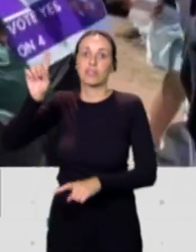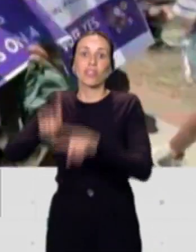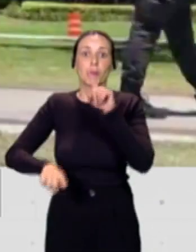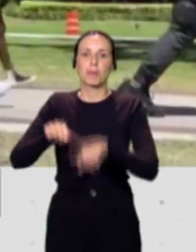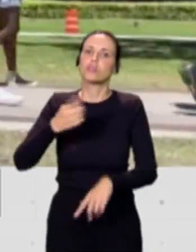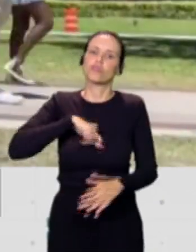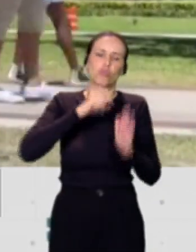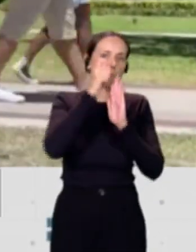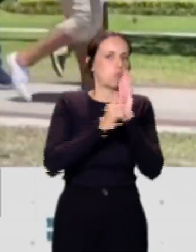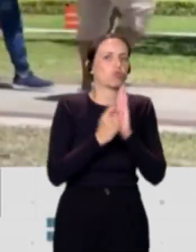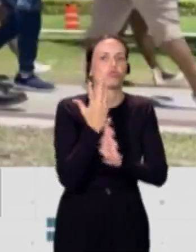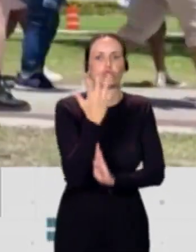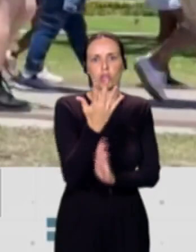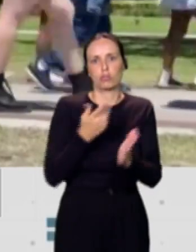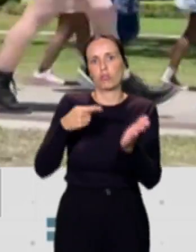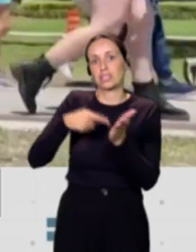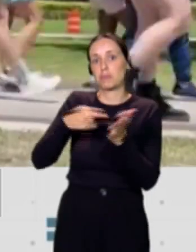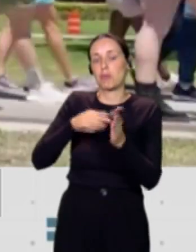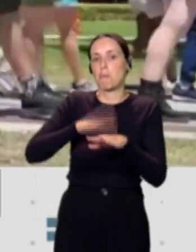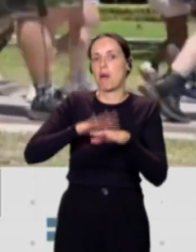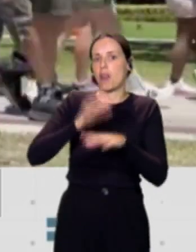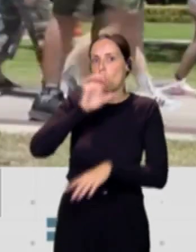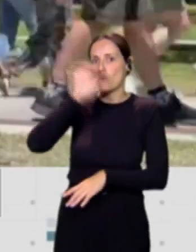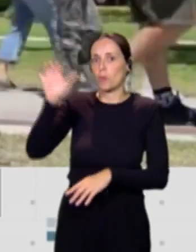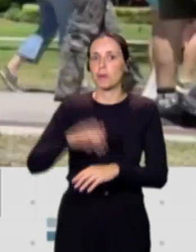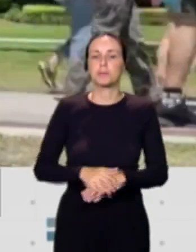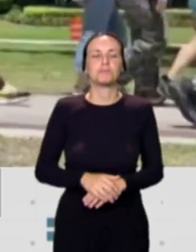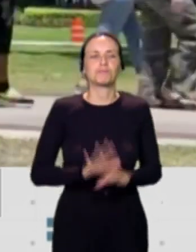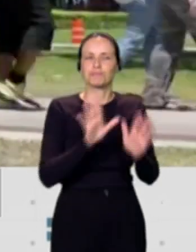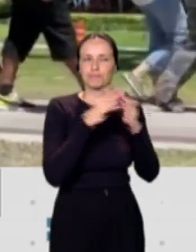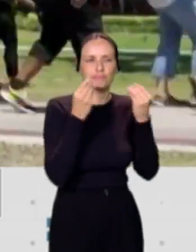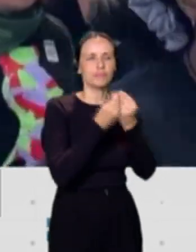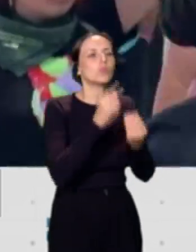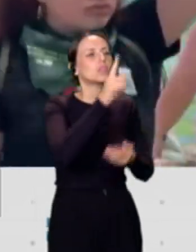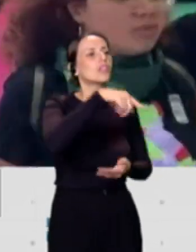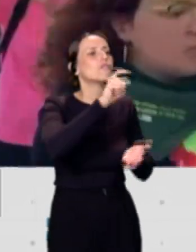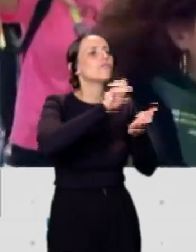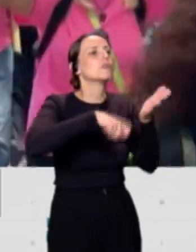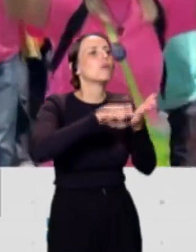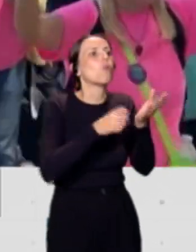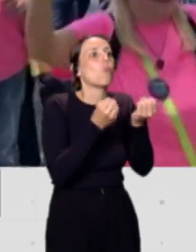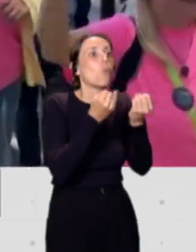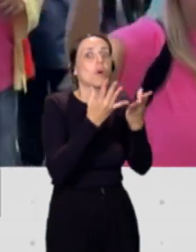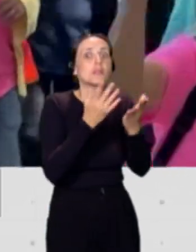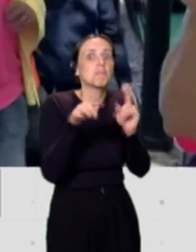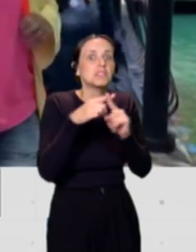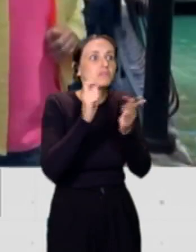exigimos en la iniciativa ciudadana europea. Kika Casilla, para terminar, ¿cuántas firmas llevan y dónde podemos firmar?